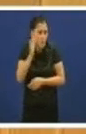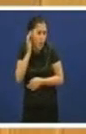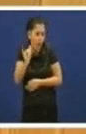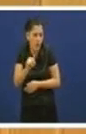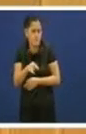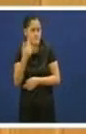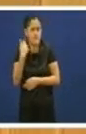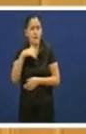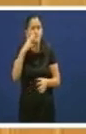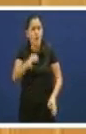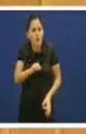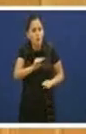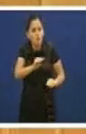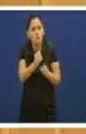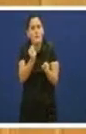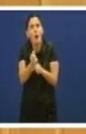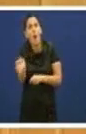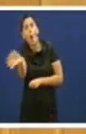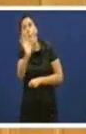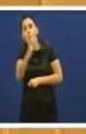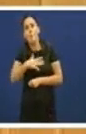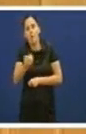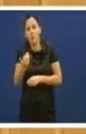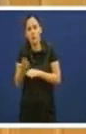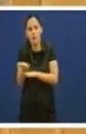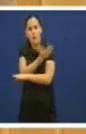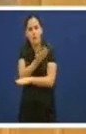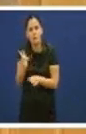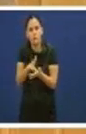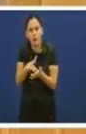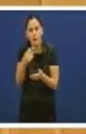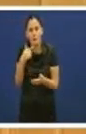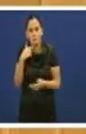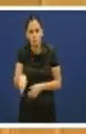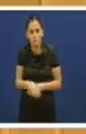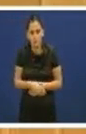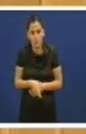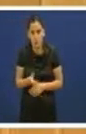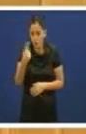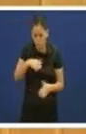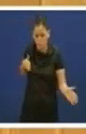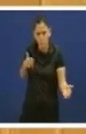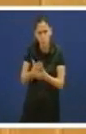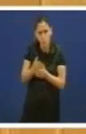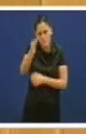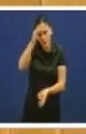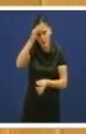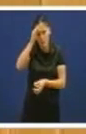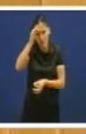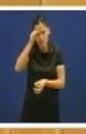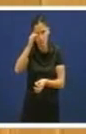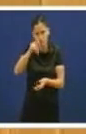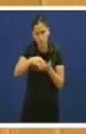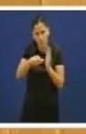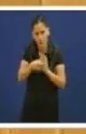o perderon. Iso é o que a nos nos preocupa. E nos proponemos toda unha serie de medidas, pero insistimos, que